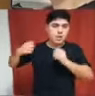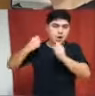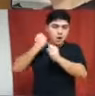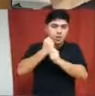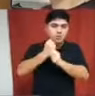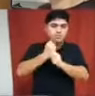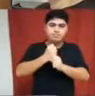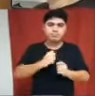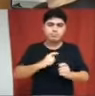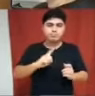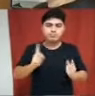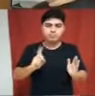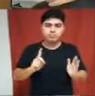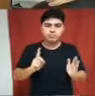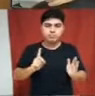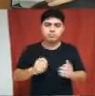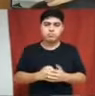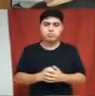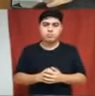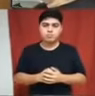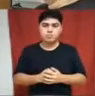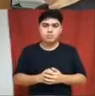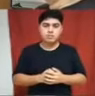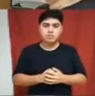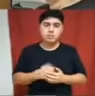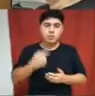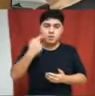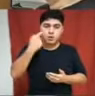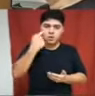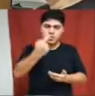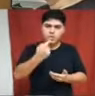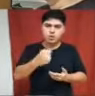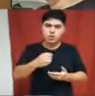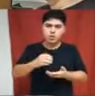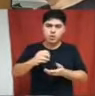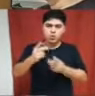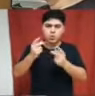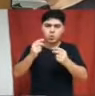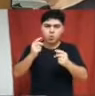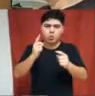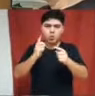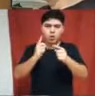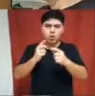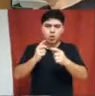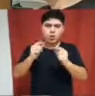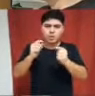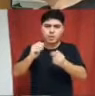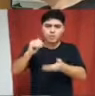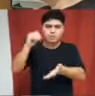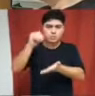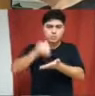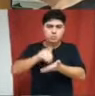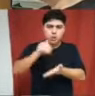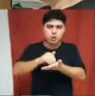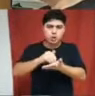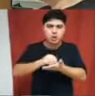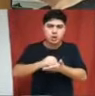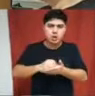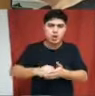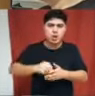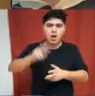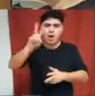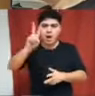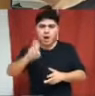por lo cual vemos cifras millonarias en alquiler de vehículos que todos sabemos de quiénes son esas